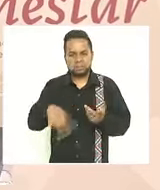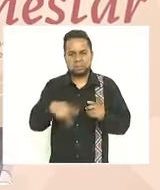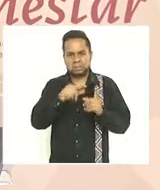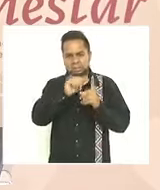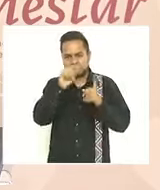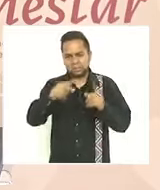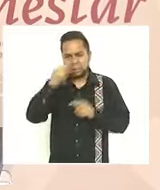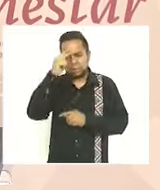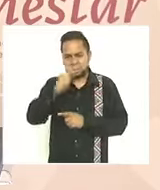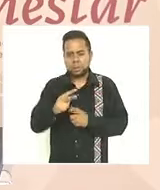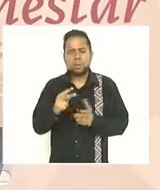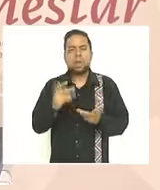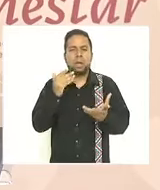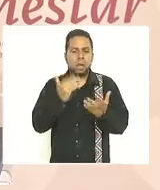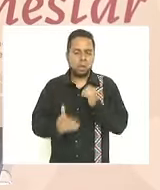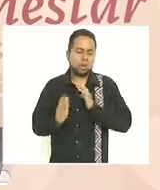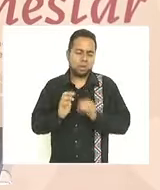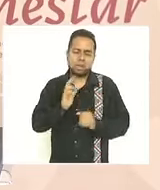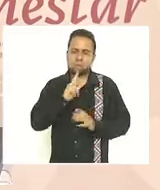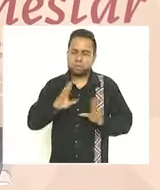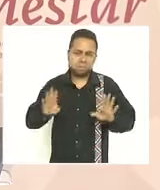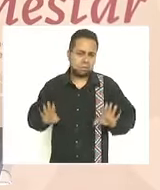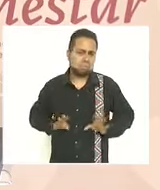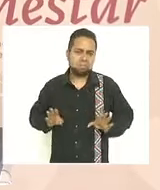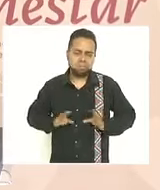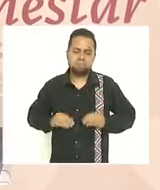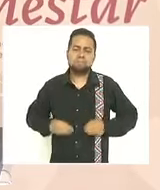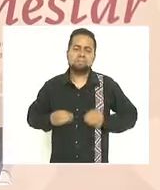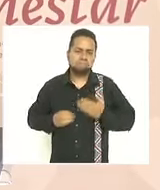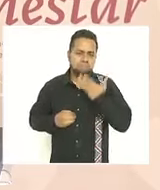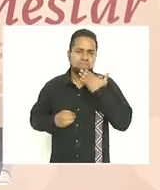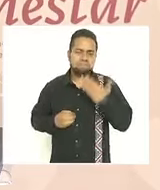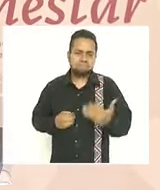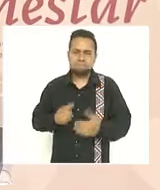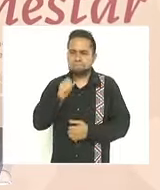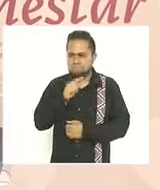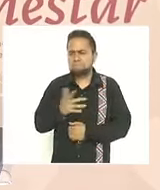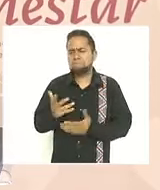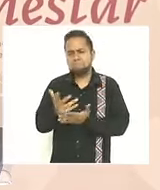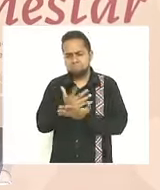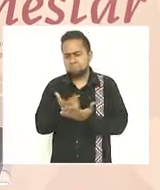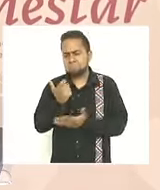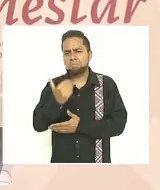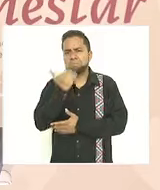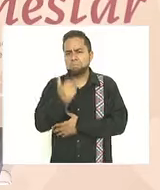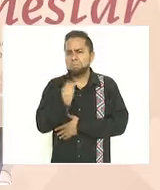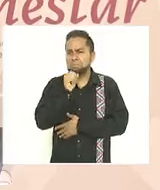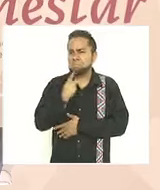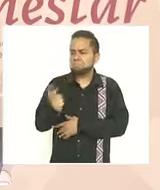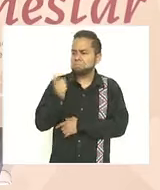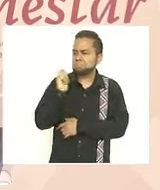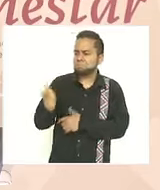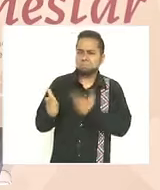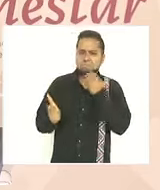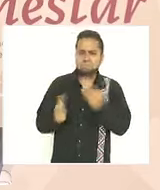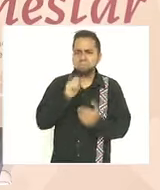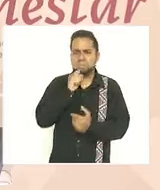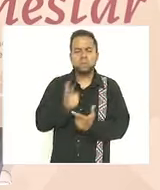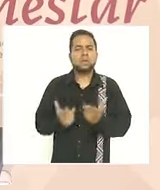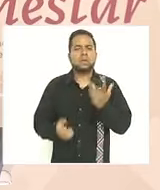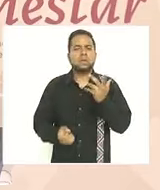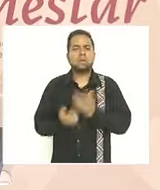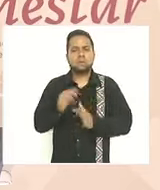hoy tienen mejores condiciones de vida mayores ingresos un mejor salario y una nueva